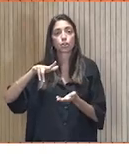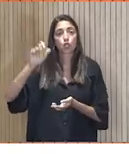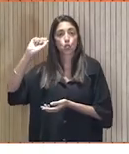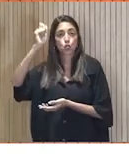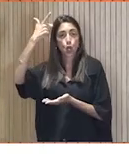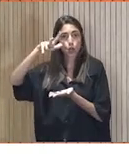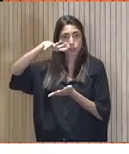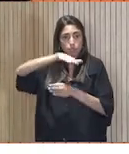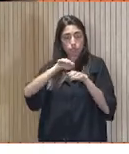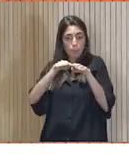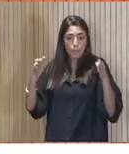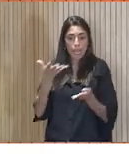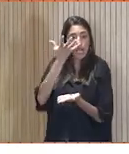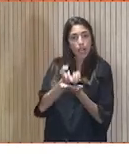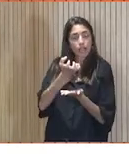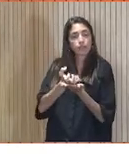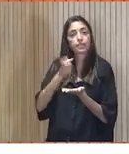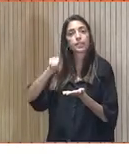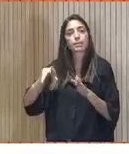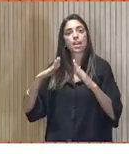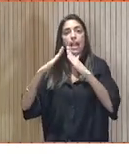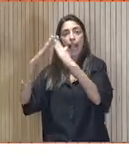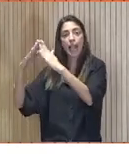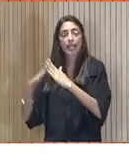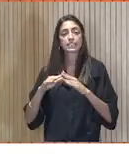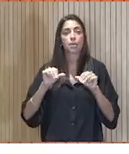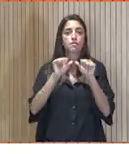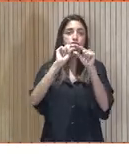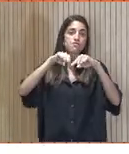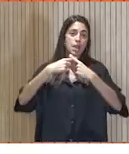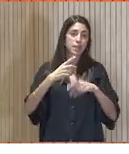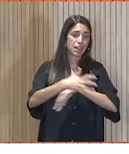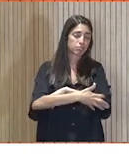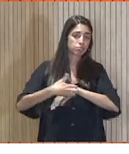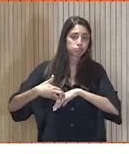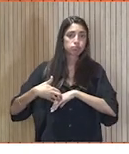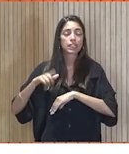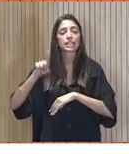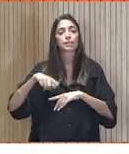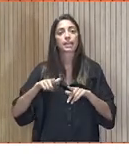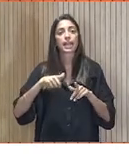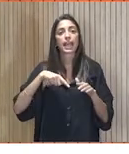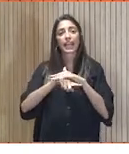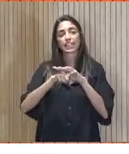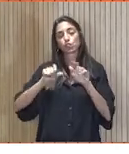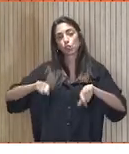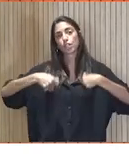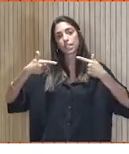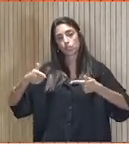eficiencia energética en los hogares de familias vulnerables y en sus centros de atención, gestión de residuos y generación de empleo e